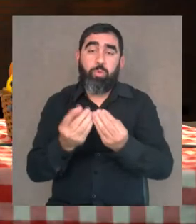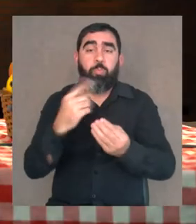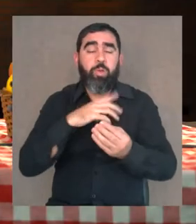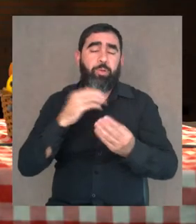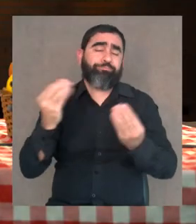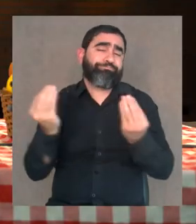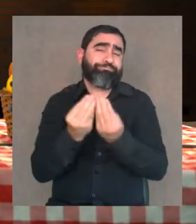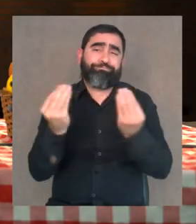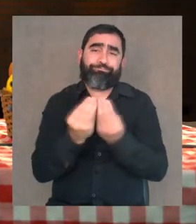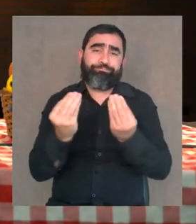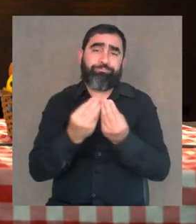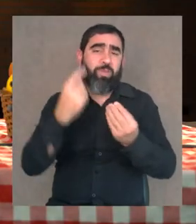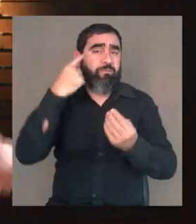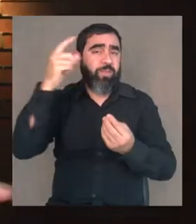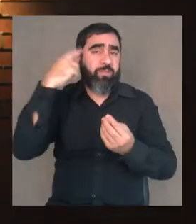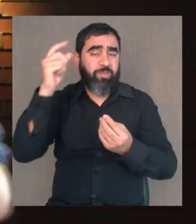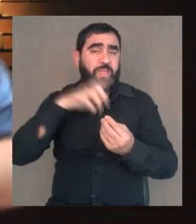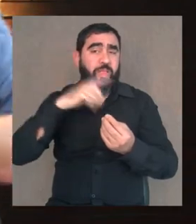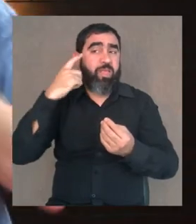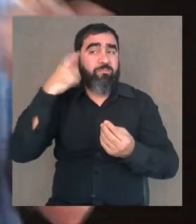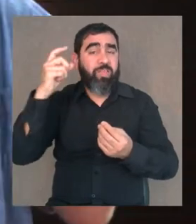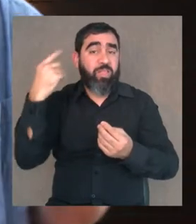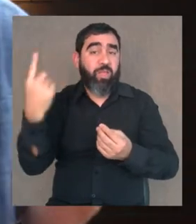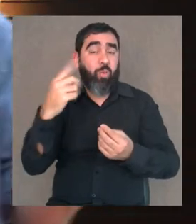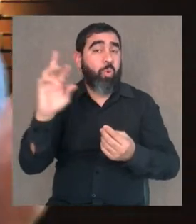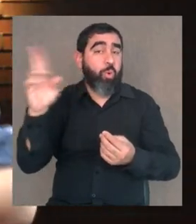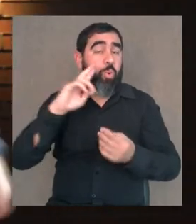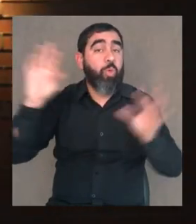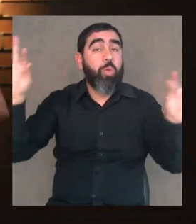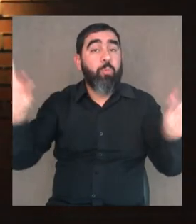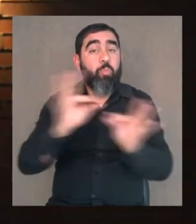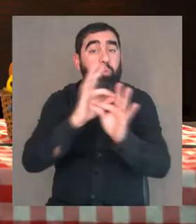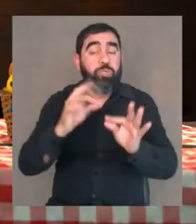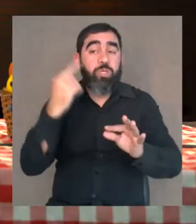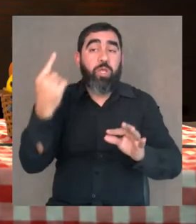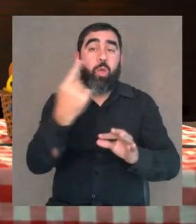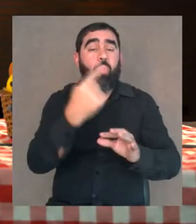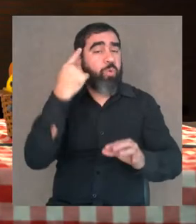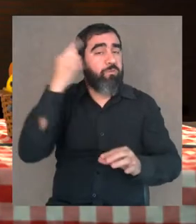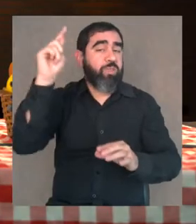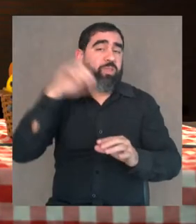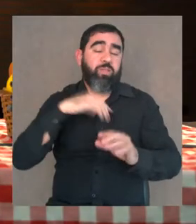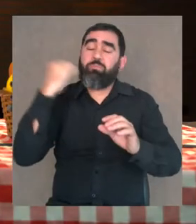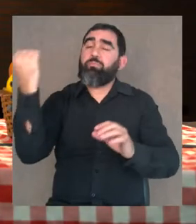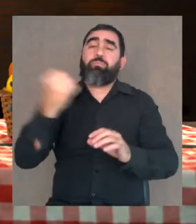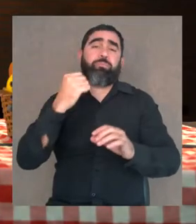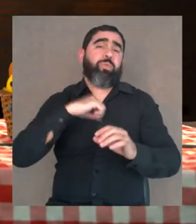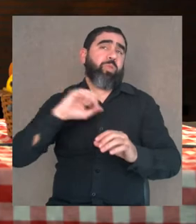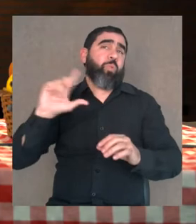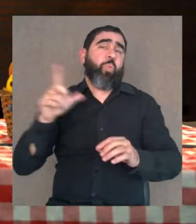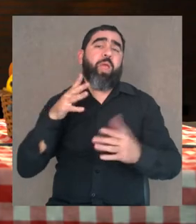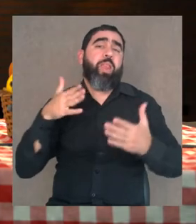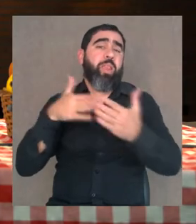Pero son infinitos. Ustedes los pueden crear. Y la creatividad con los sonidos y con la música y todo para crear ritmos es